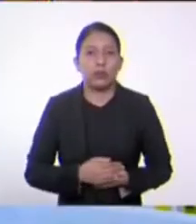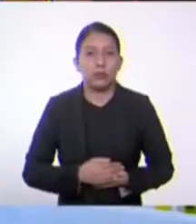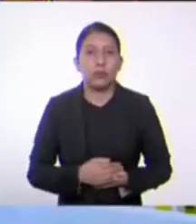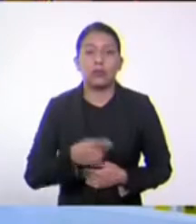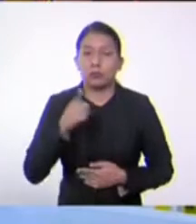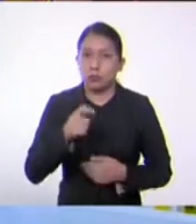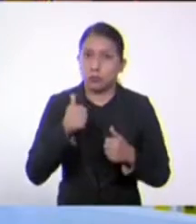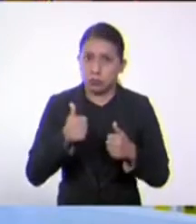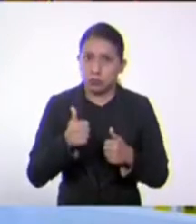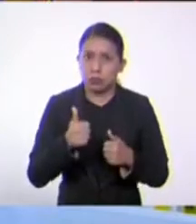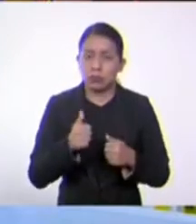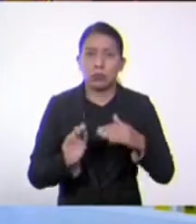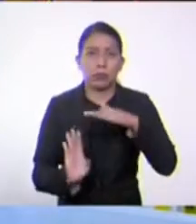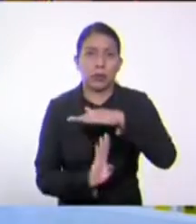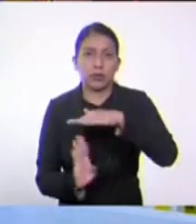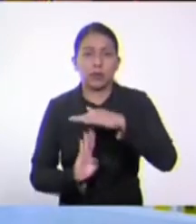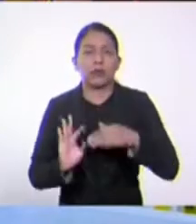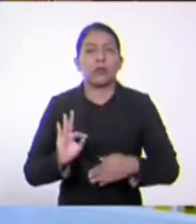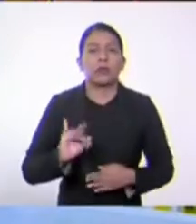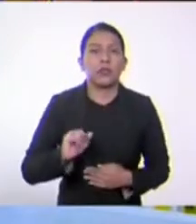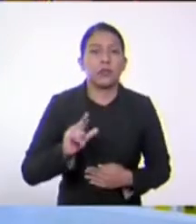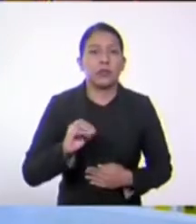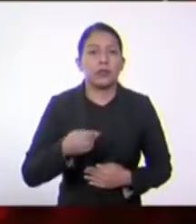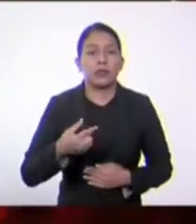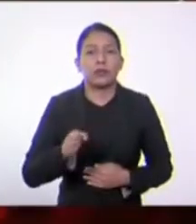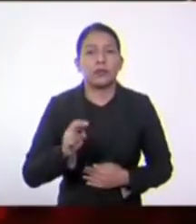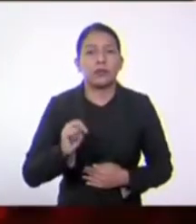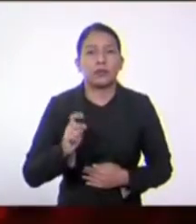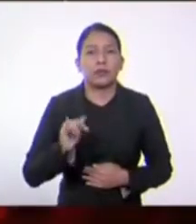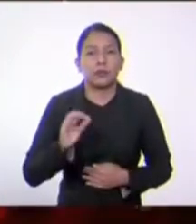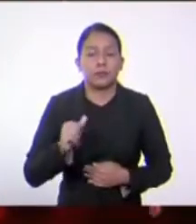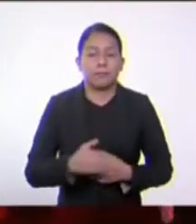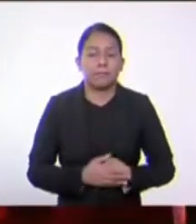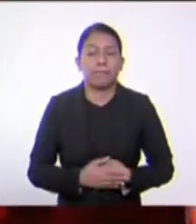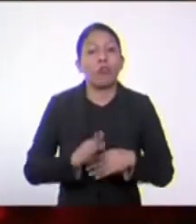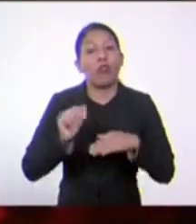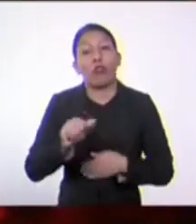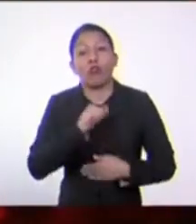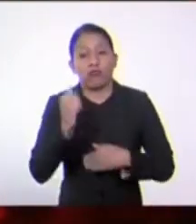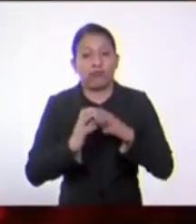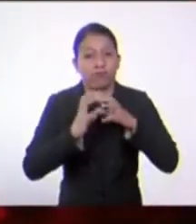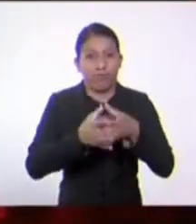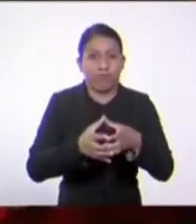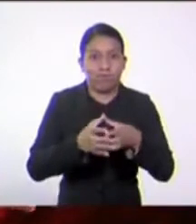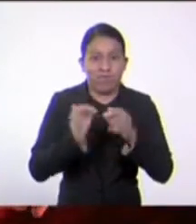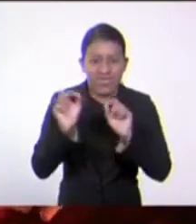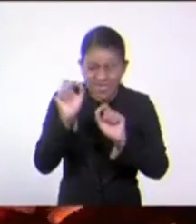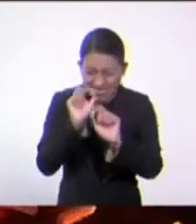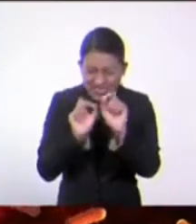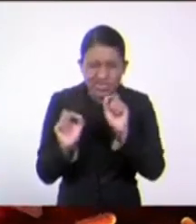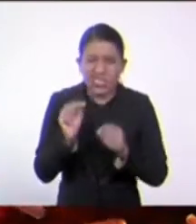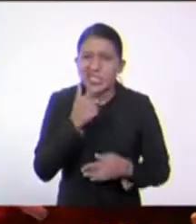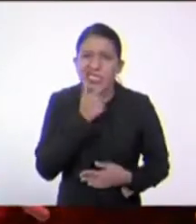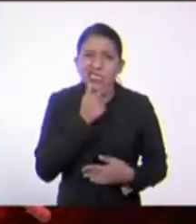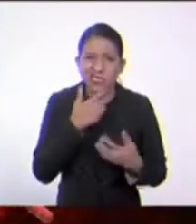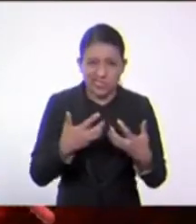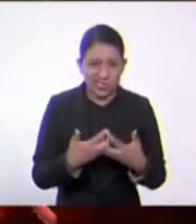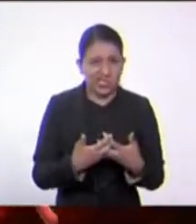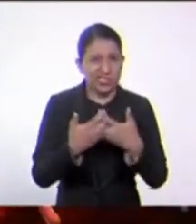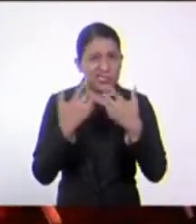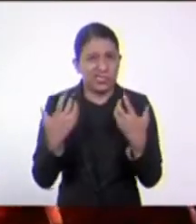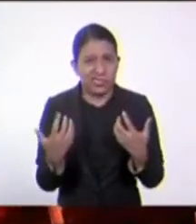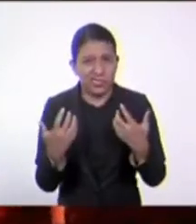Además, el reino de las bacterias todavía está en consideración si deberían dividirse entre reino,